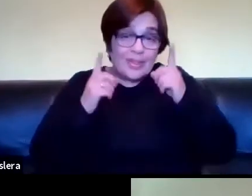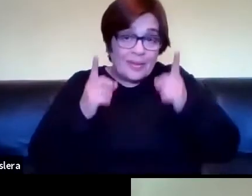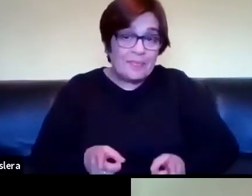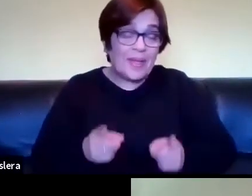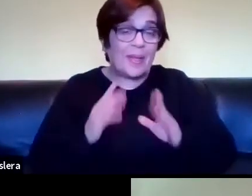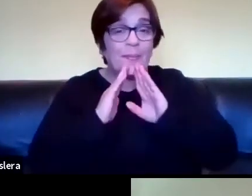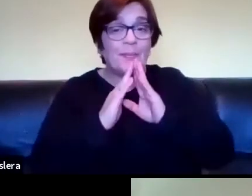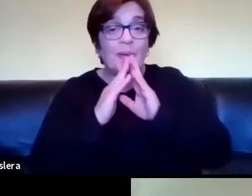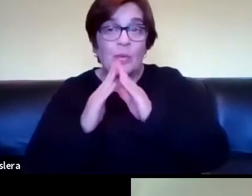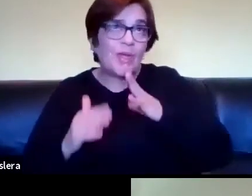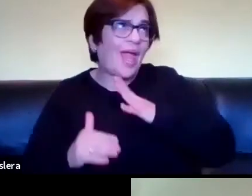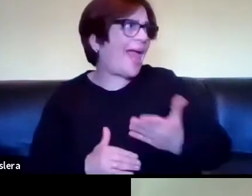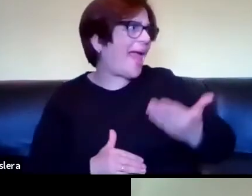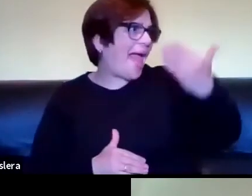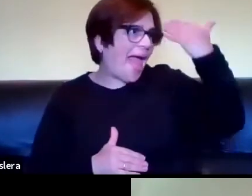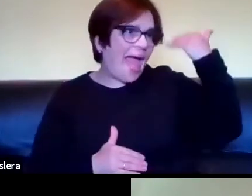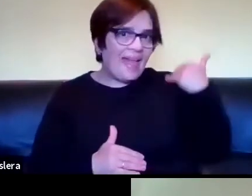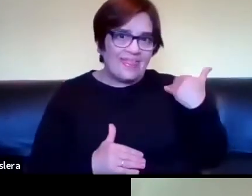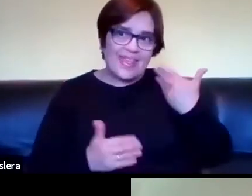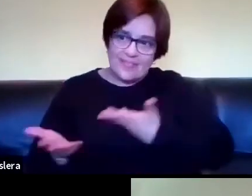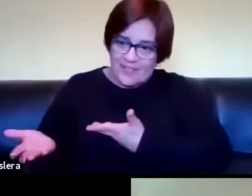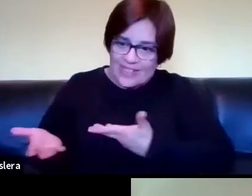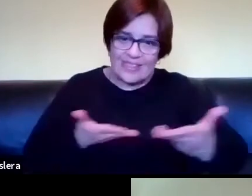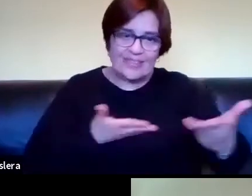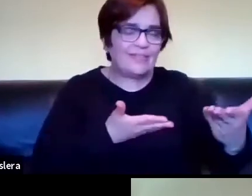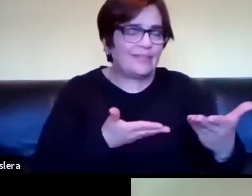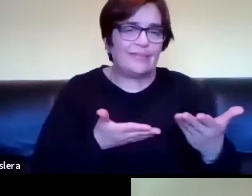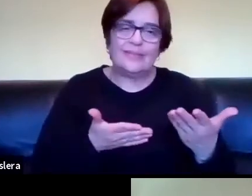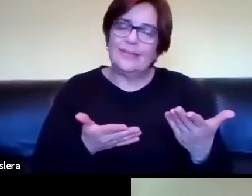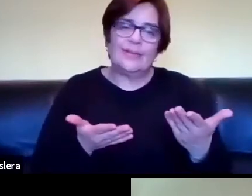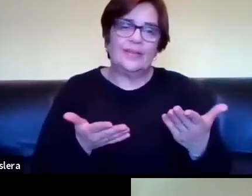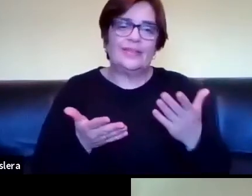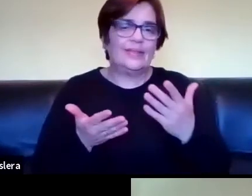preguntas que tenía hoy y de la invitación este